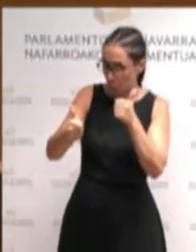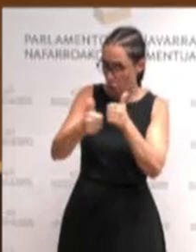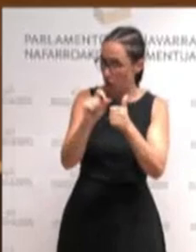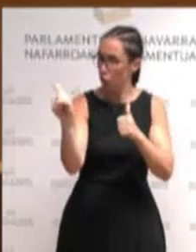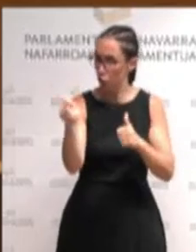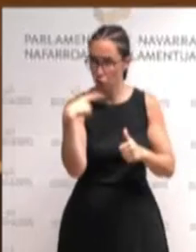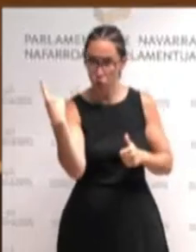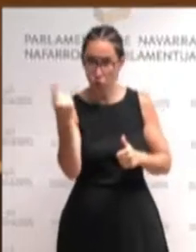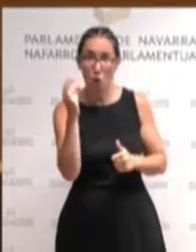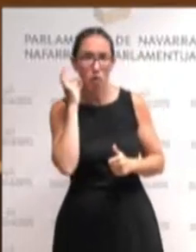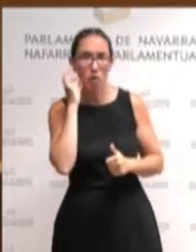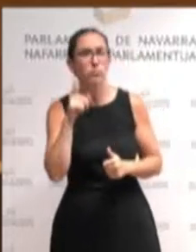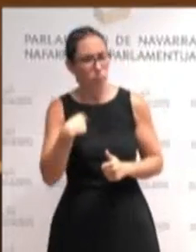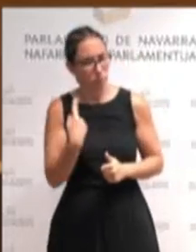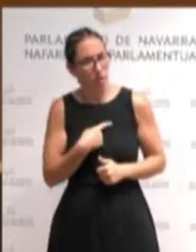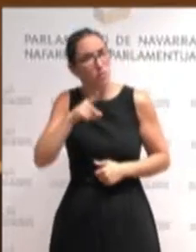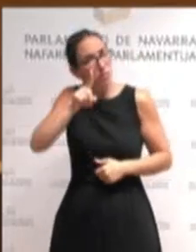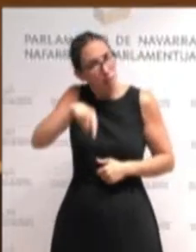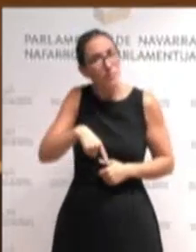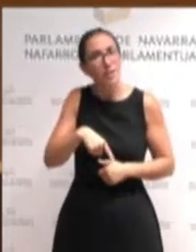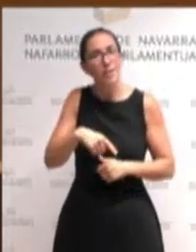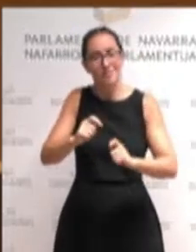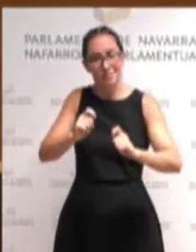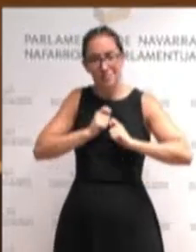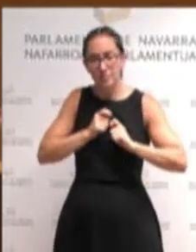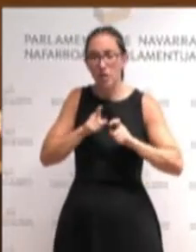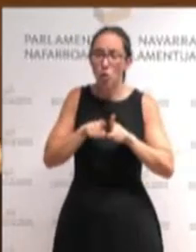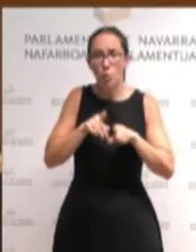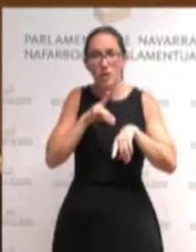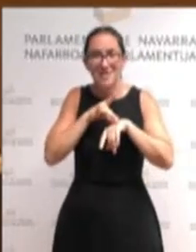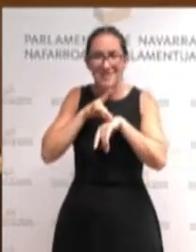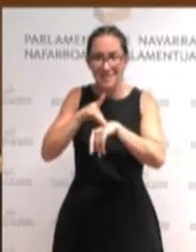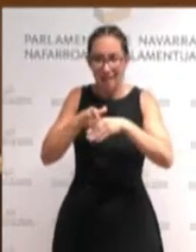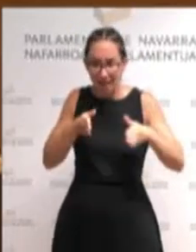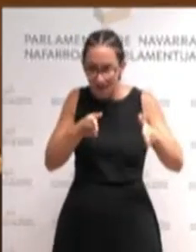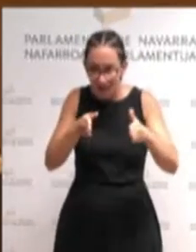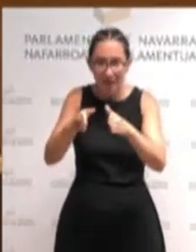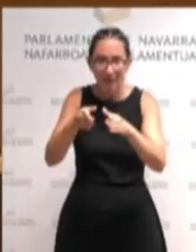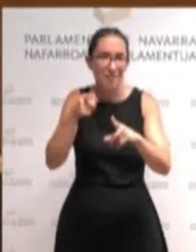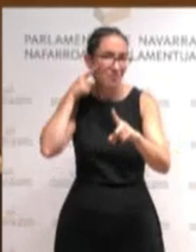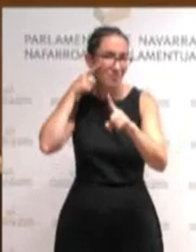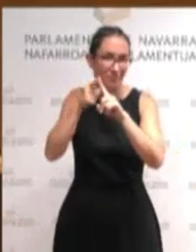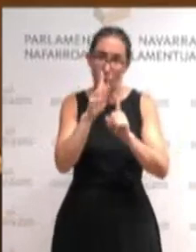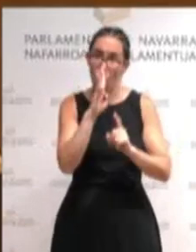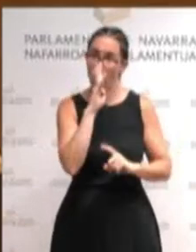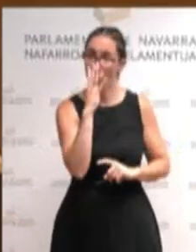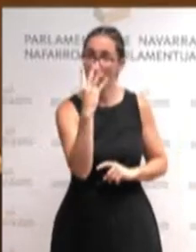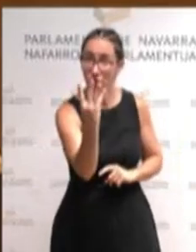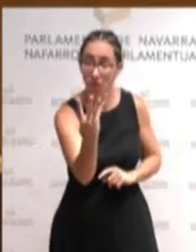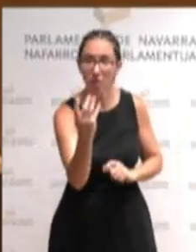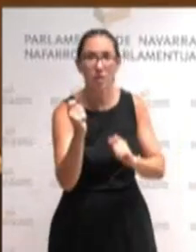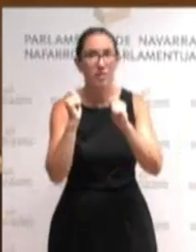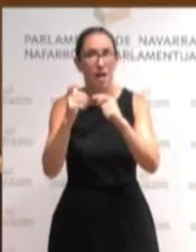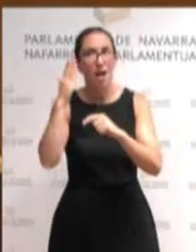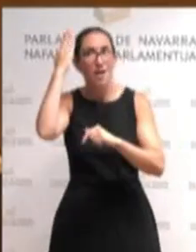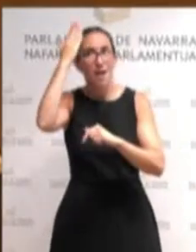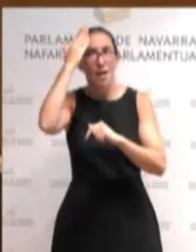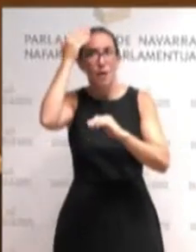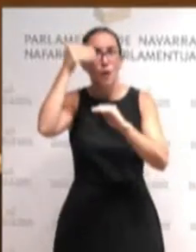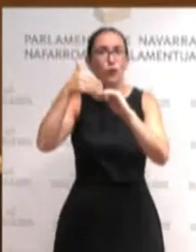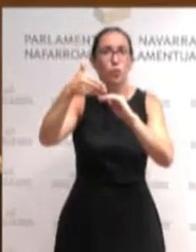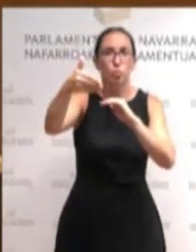sirvan como hoja de ruta para esta legislatura y para asentar las bases de la Navarra del futuro